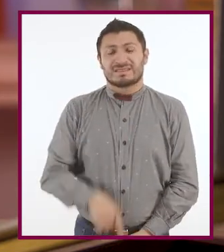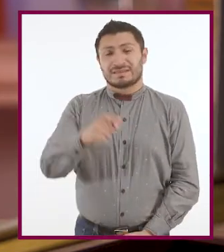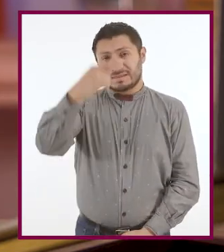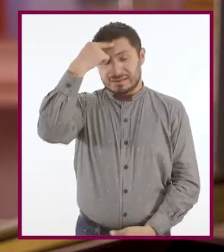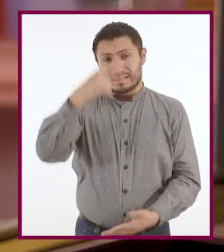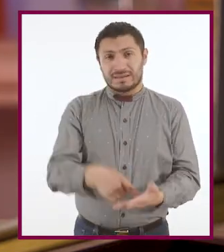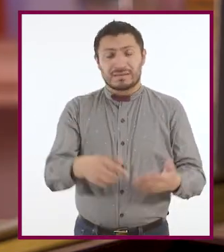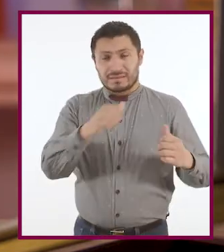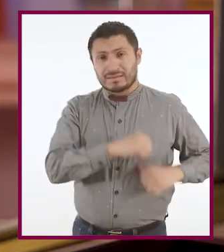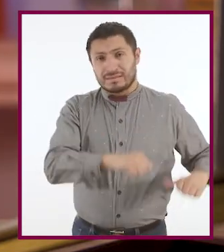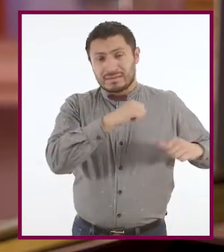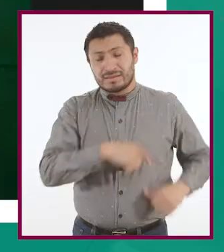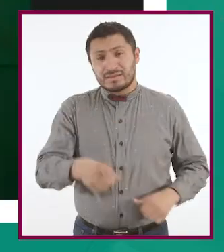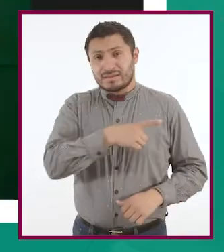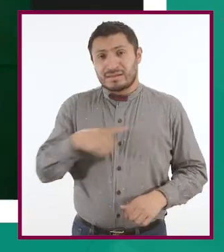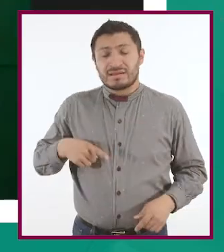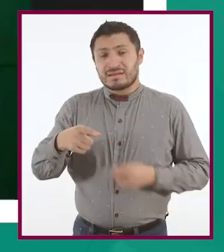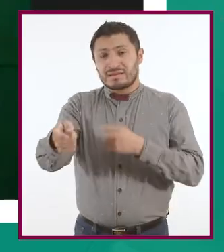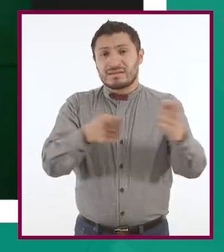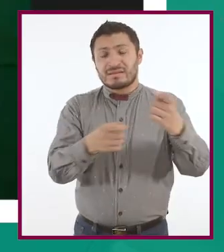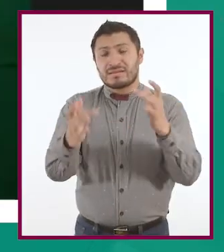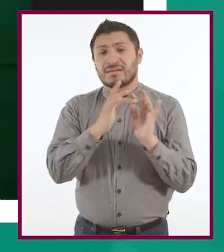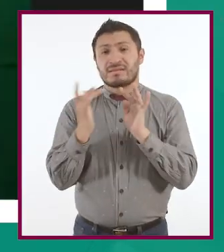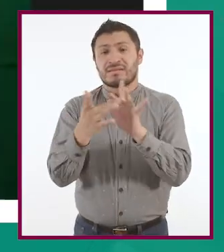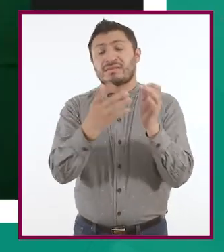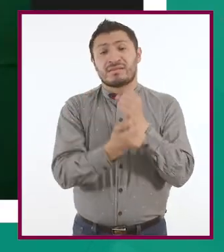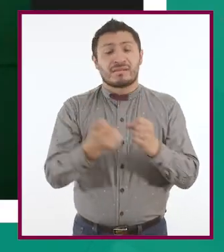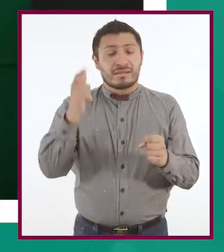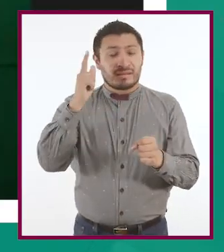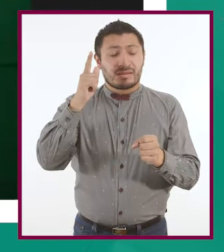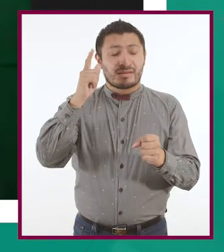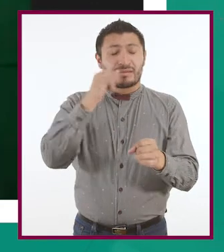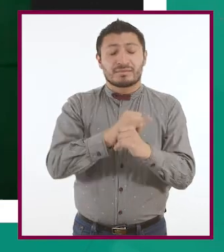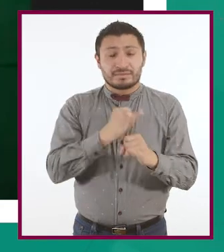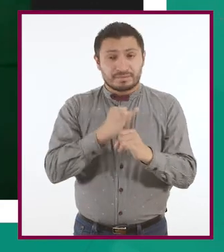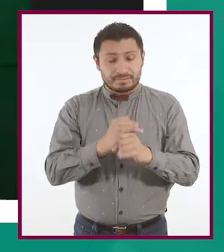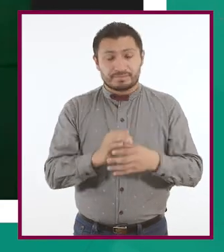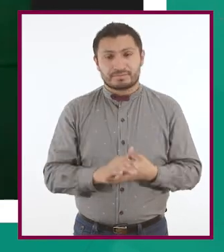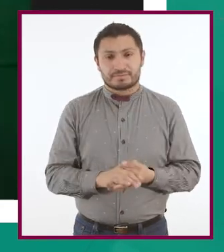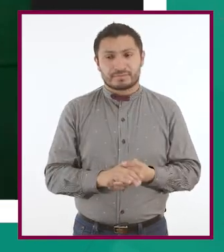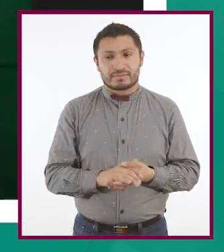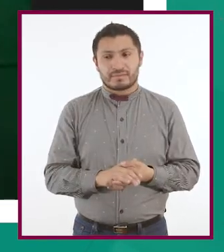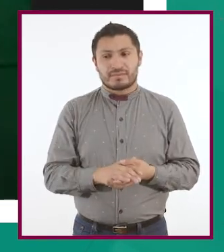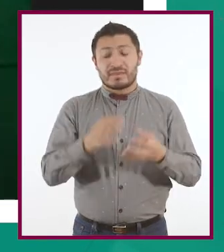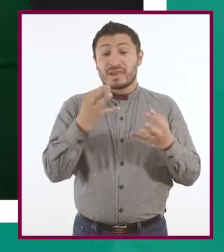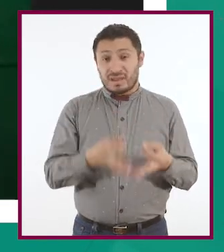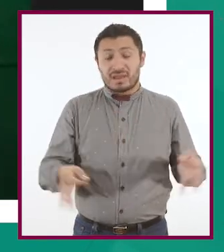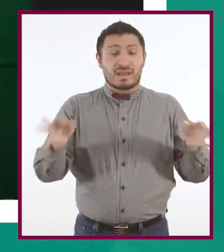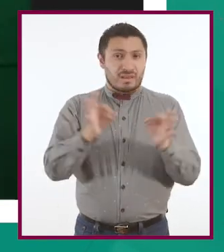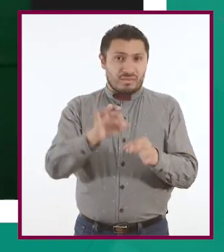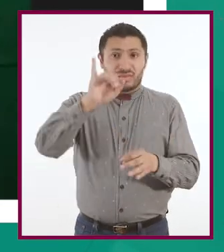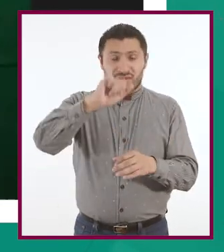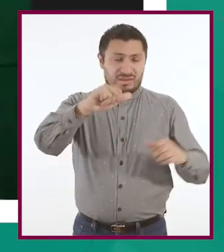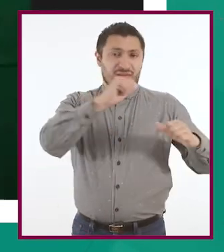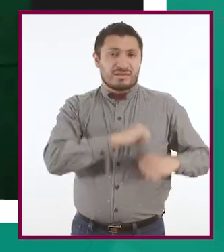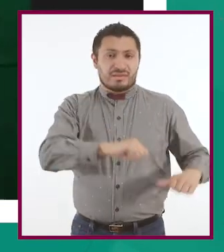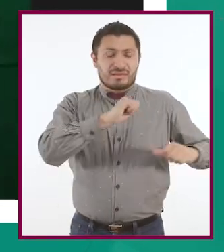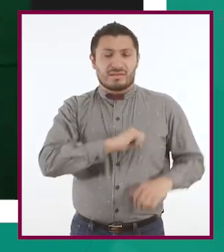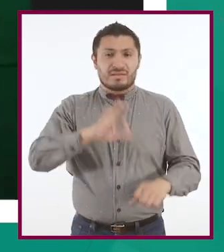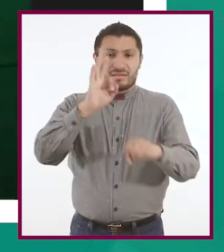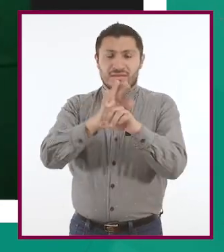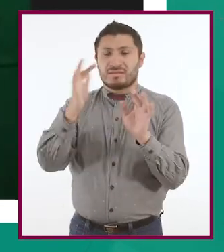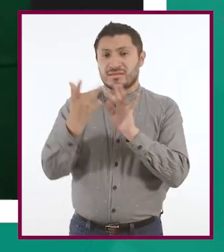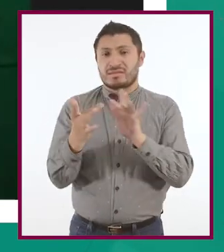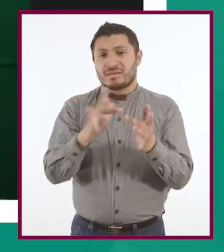deberían regular las redes sociales? Es importante que nos protejan las autoridades, porque así